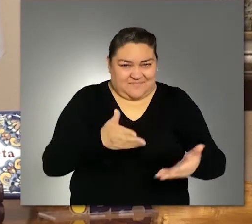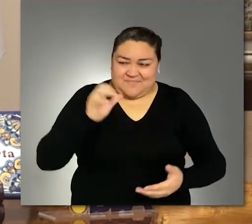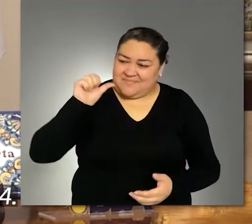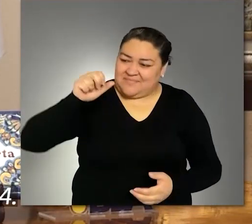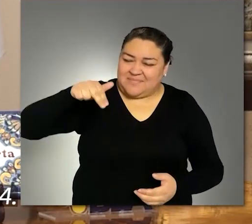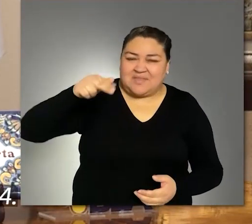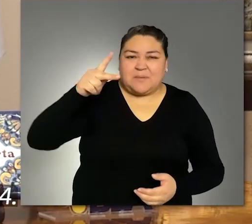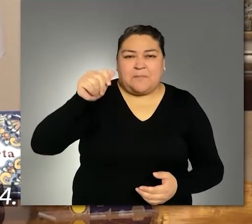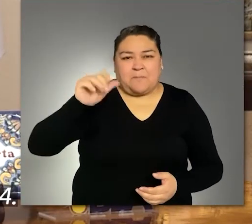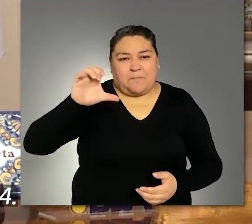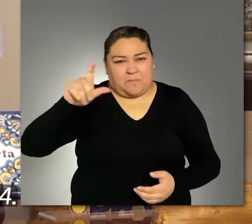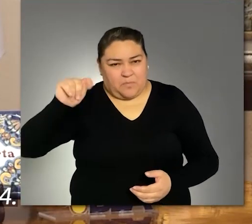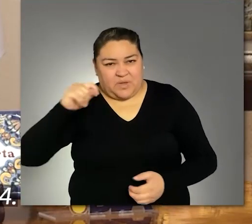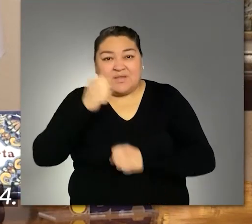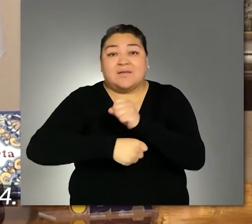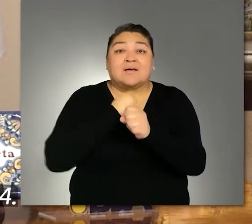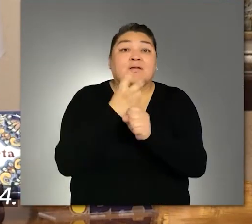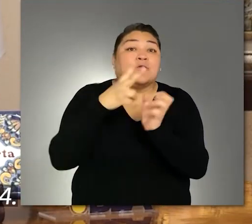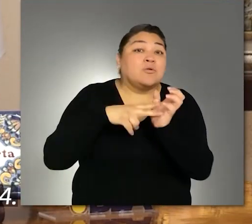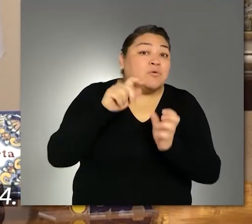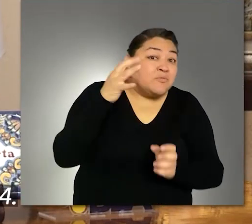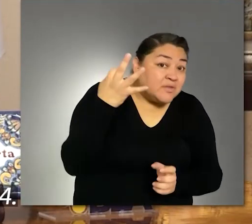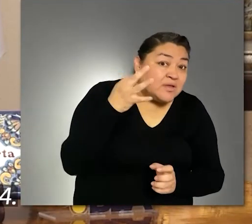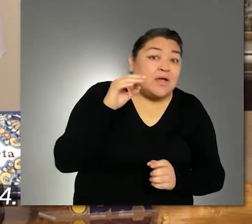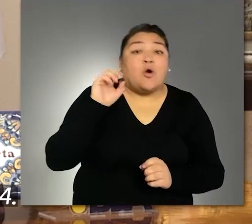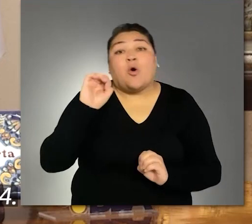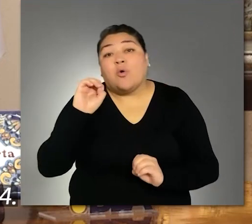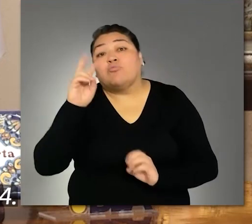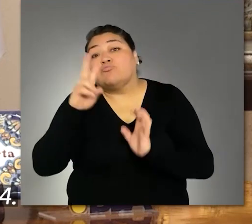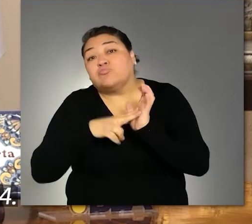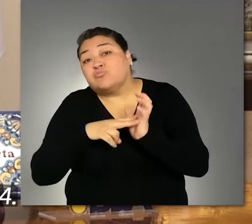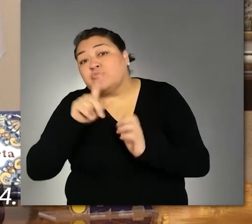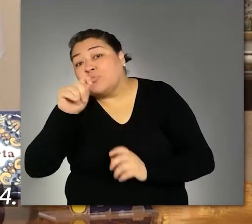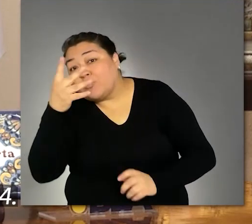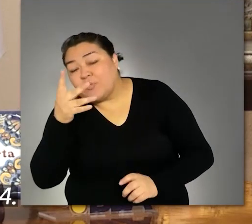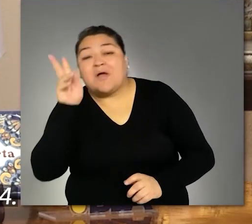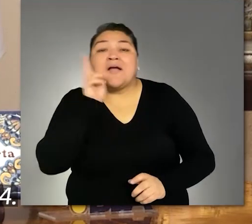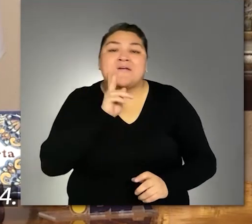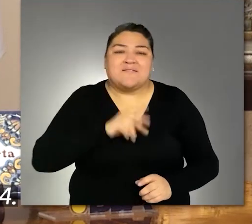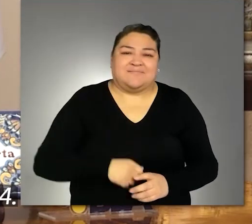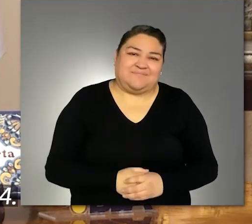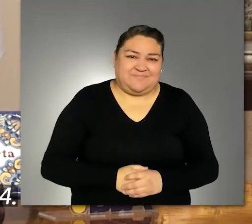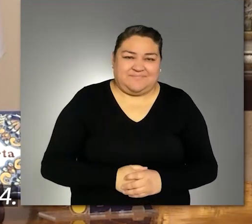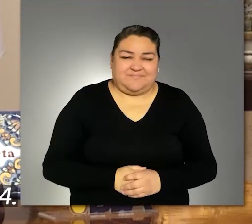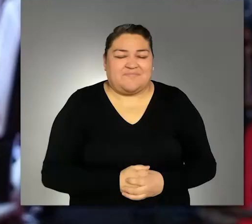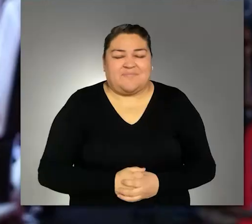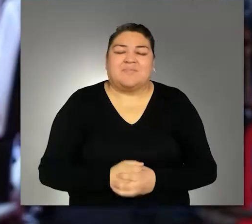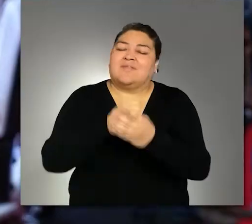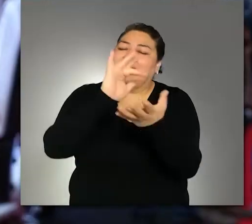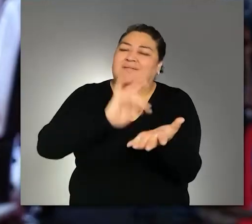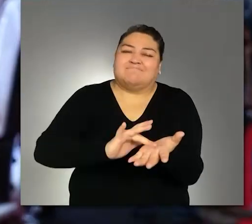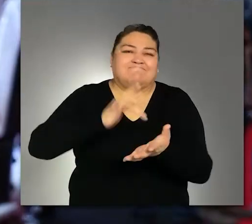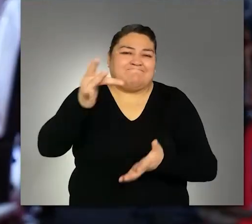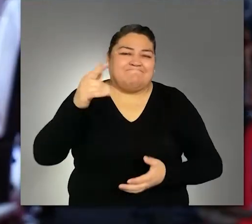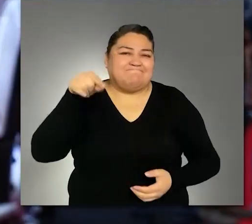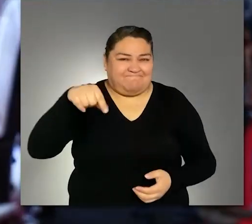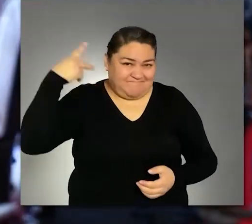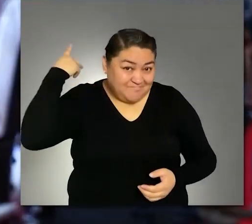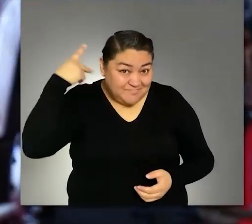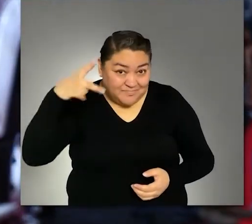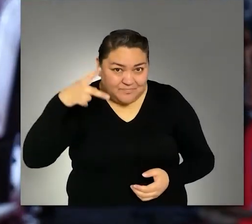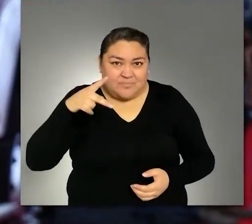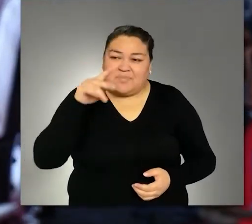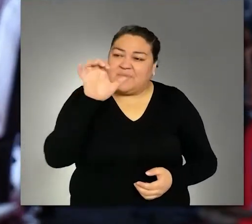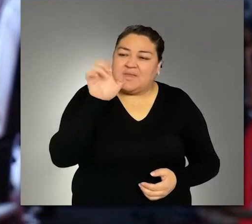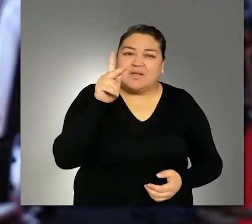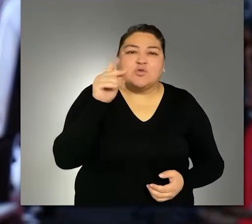nuevamente a la Unpact en el 2023 o en el 2024. Quiero agradecer a Puebla